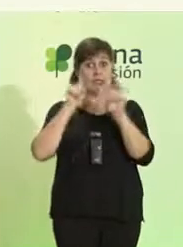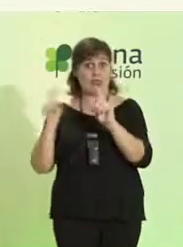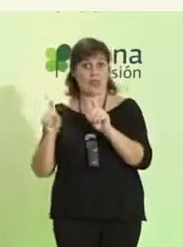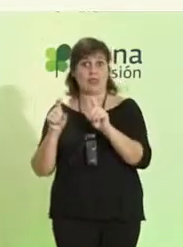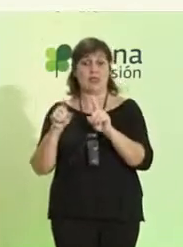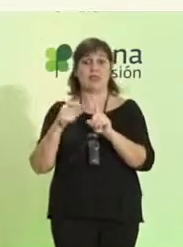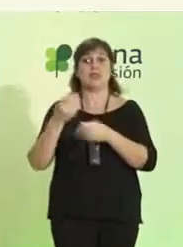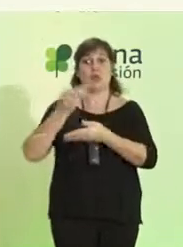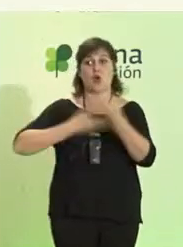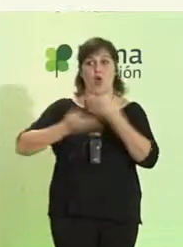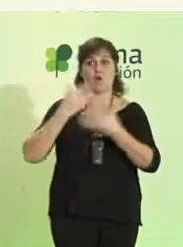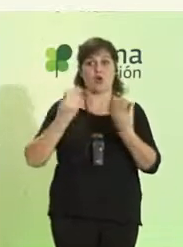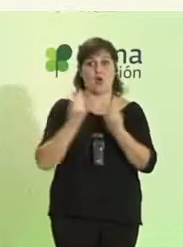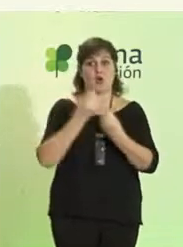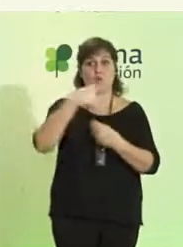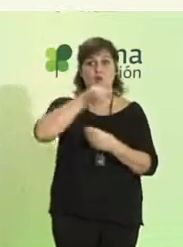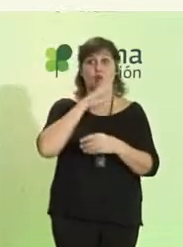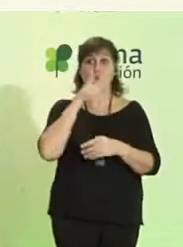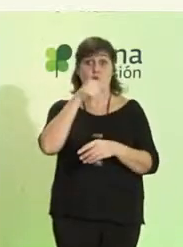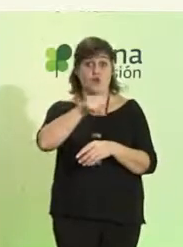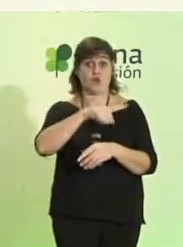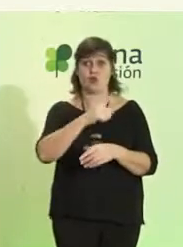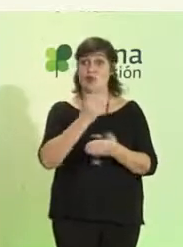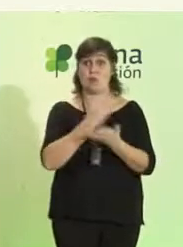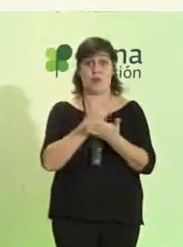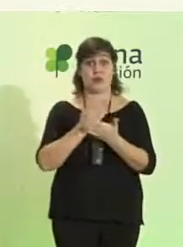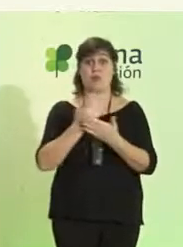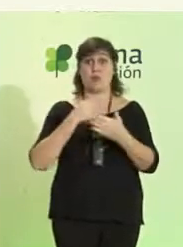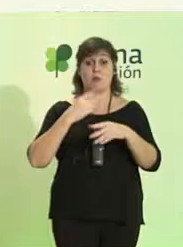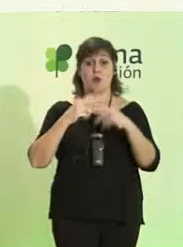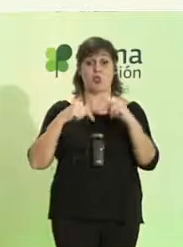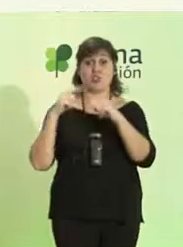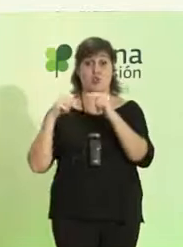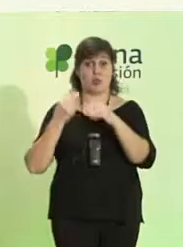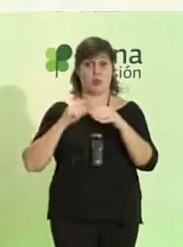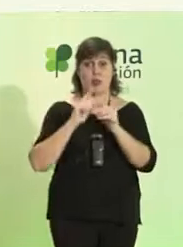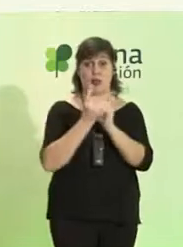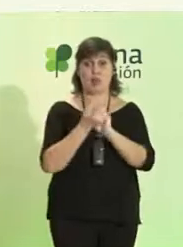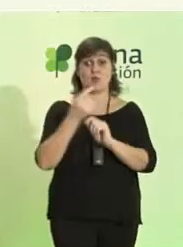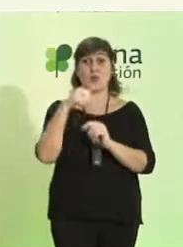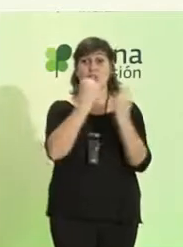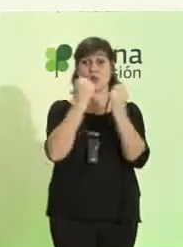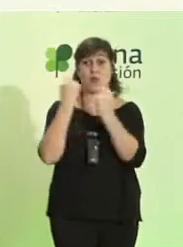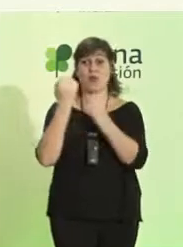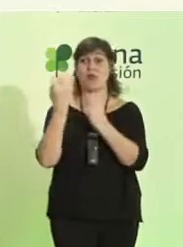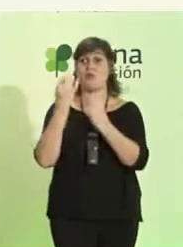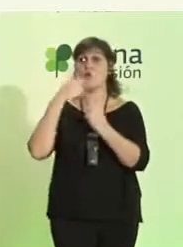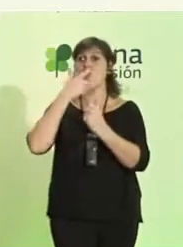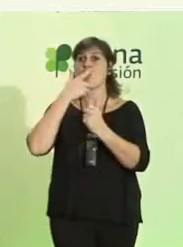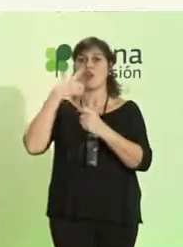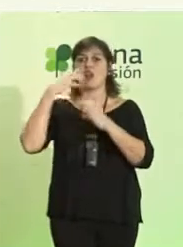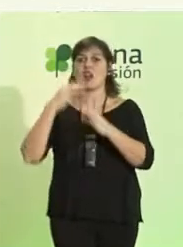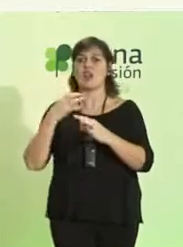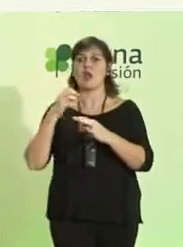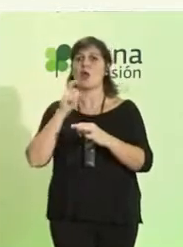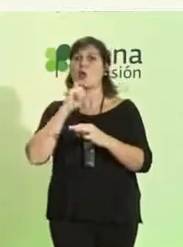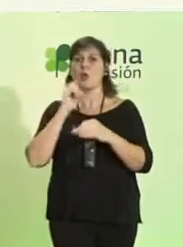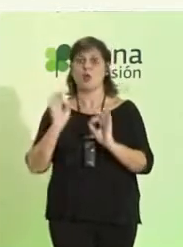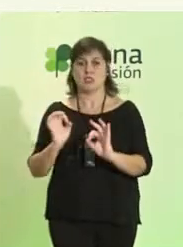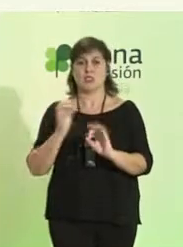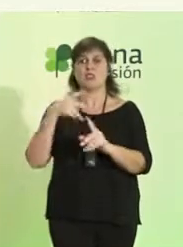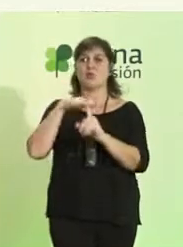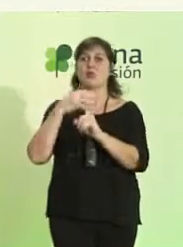Porque vosotros sois parte del proceso del cambio y las instituciones debemos conocer la realidad y la situación